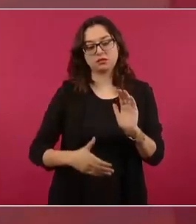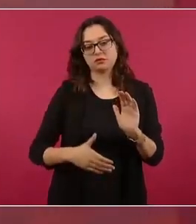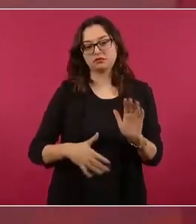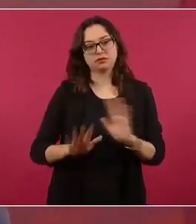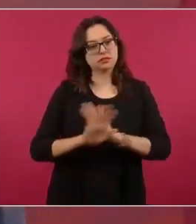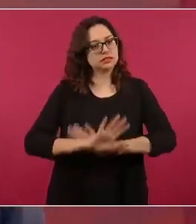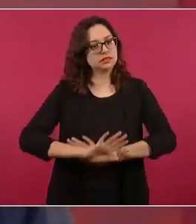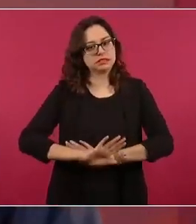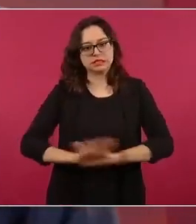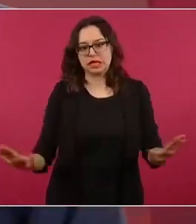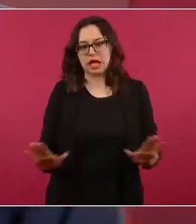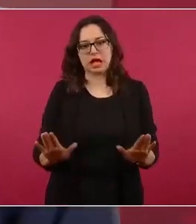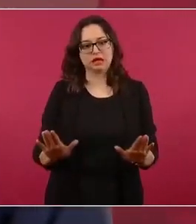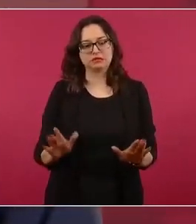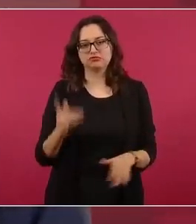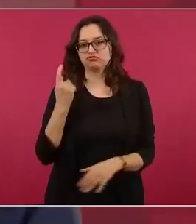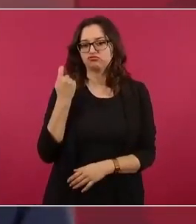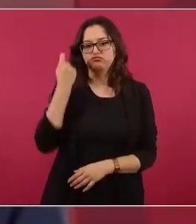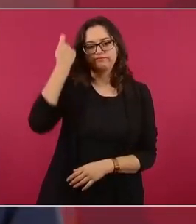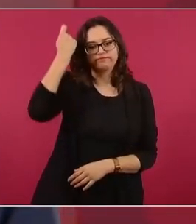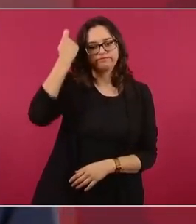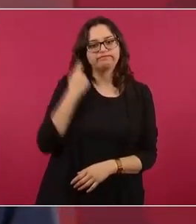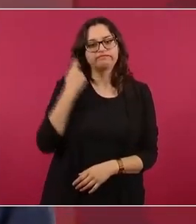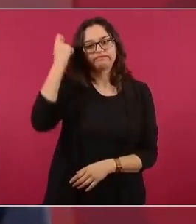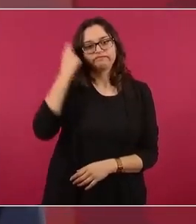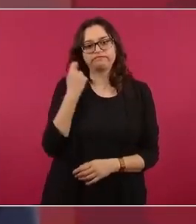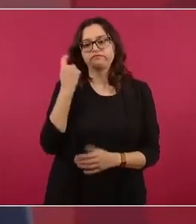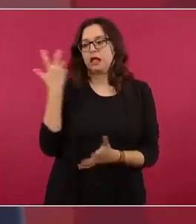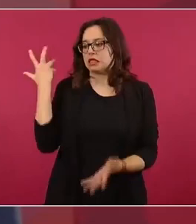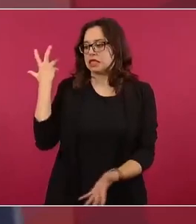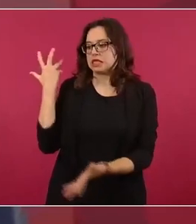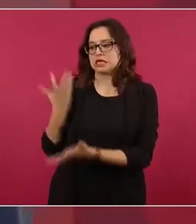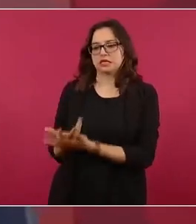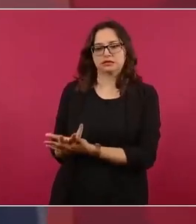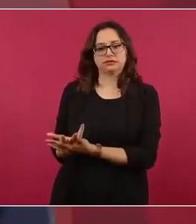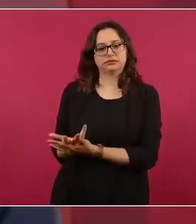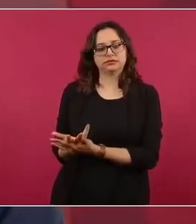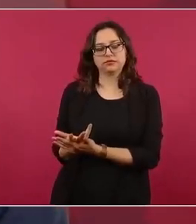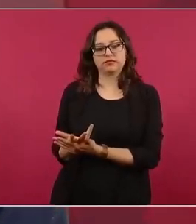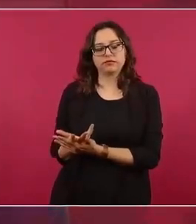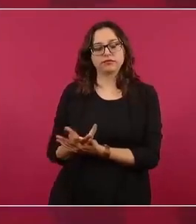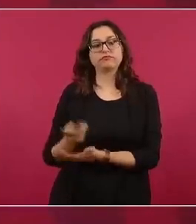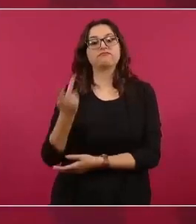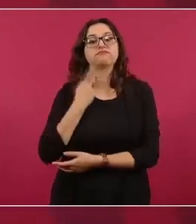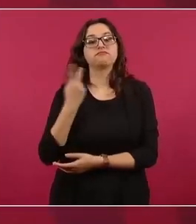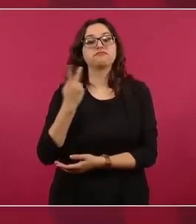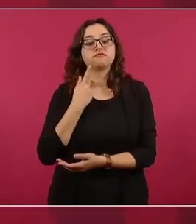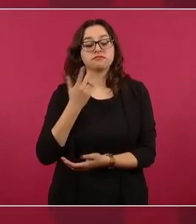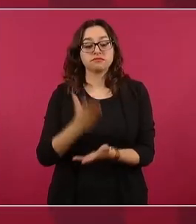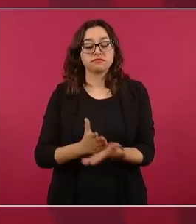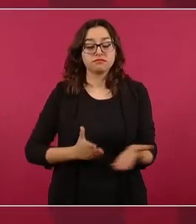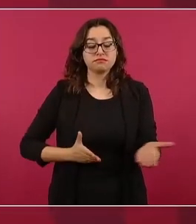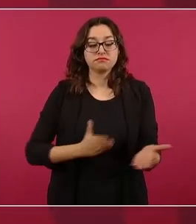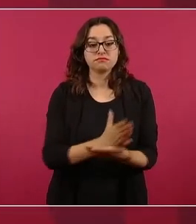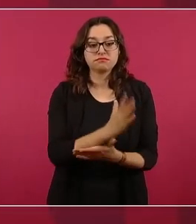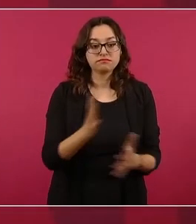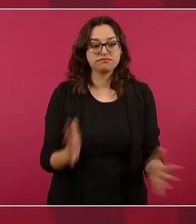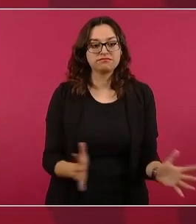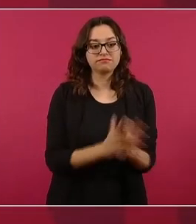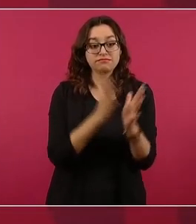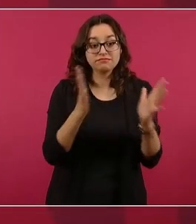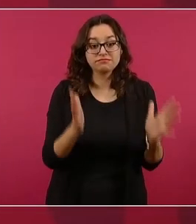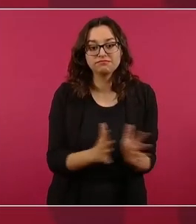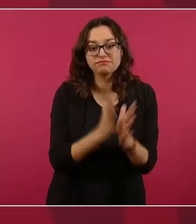me jubilo. Y no vuelvo a participar en política,